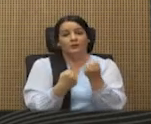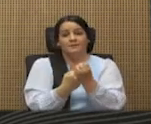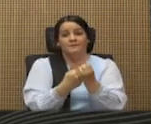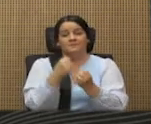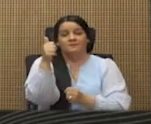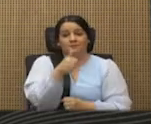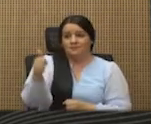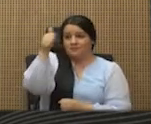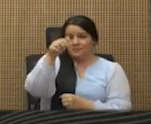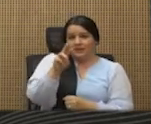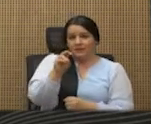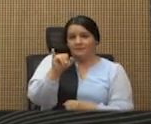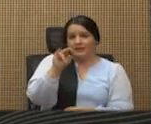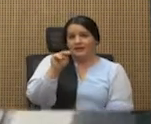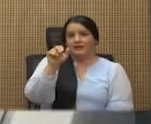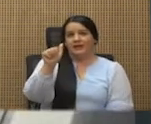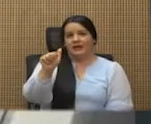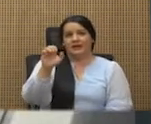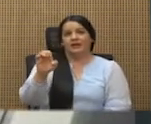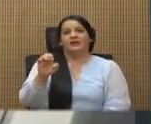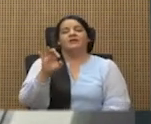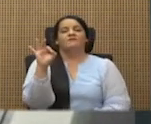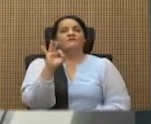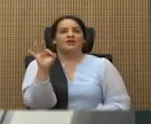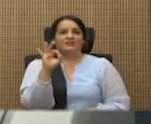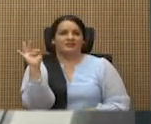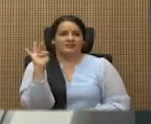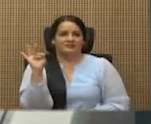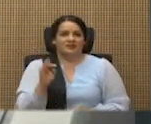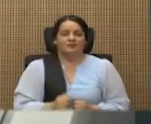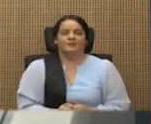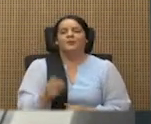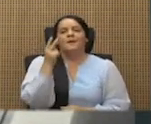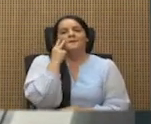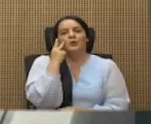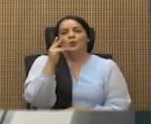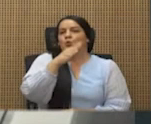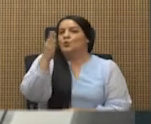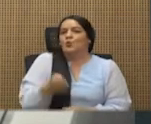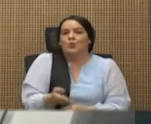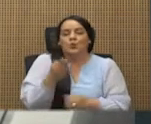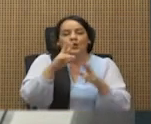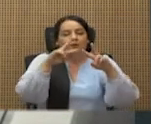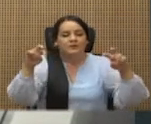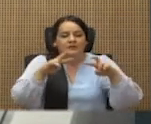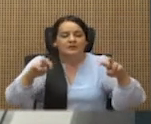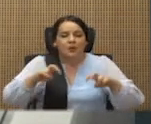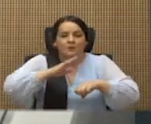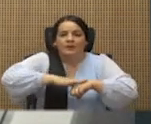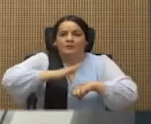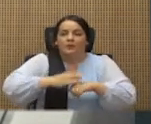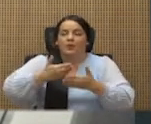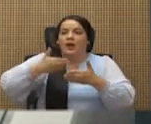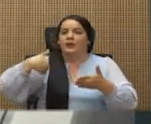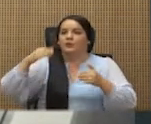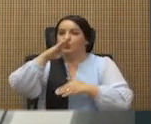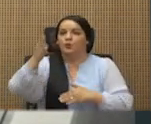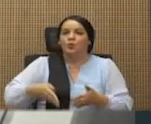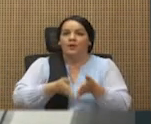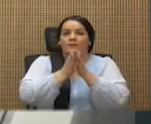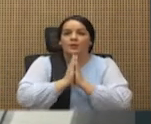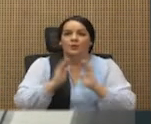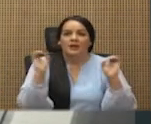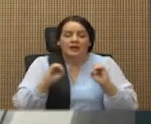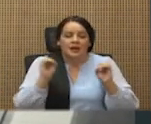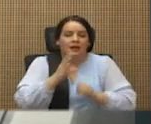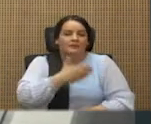MINAE, Franz Statenbach. Veamos. Yo nunca he revisado ese permiso antes, nunca me ha pedido nada el presidente, nunca le he